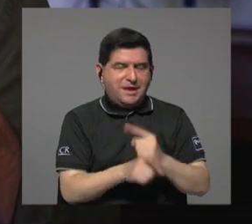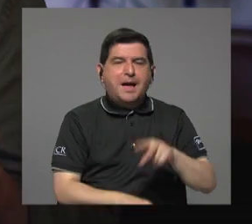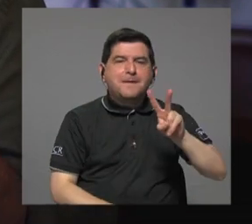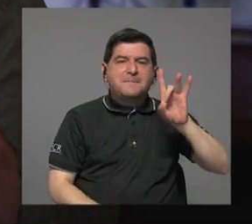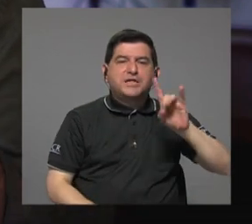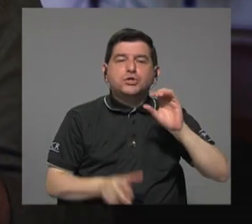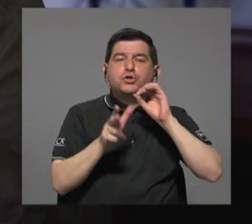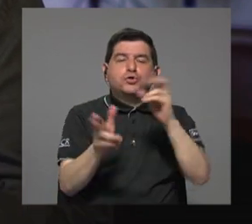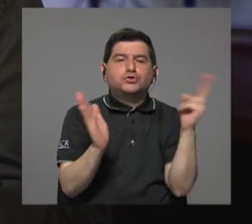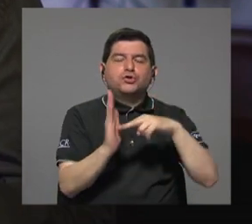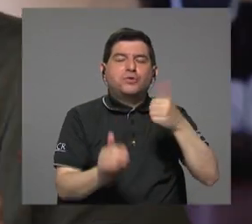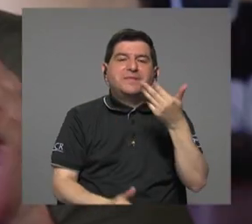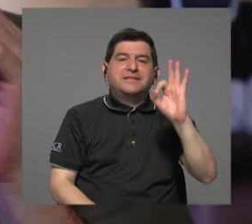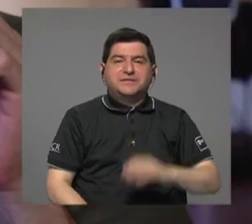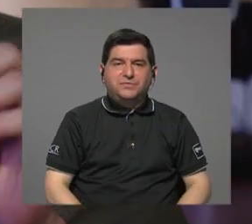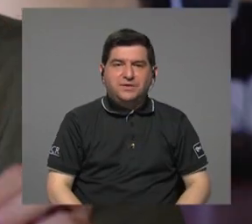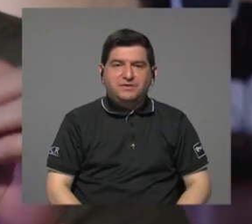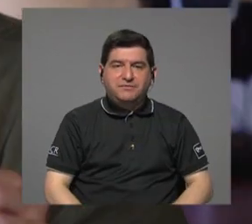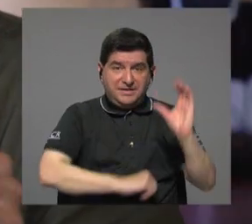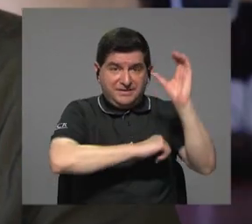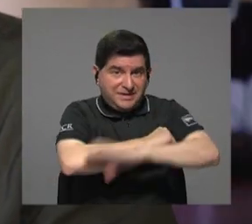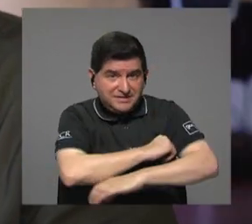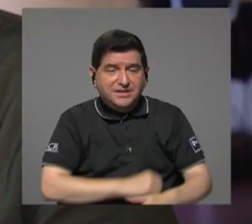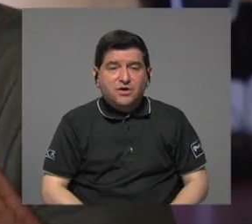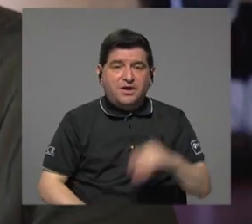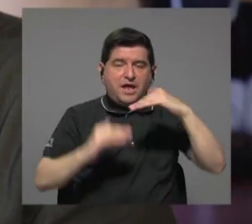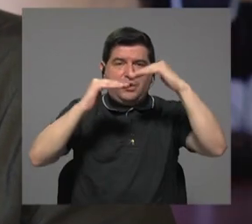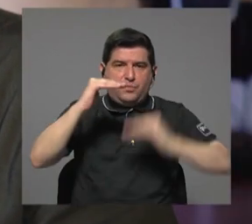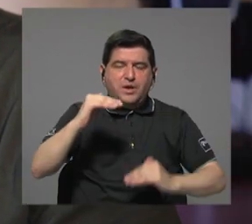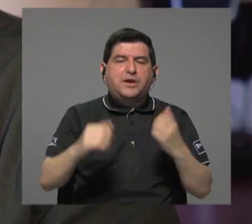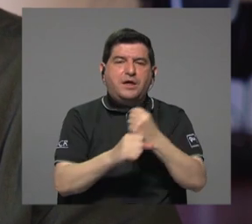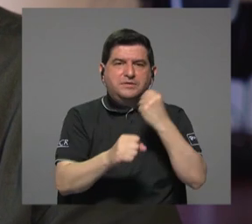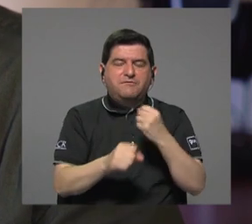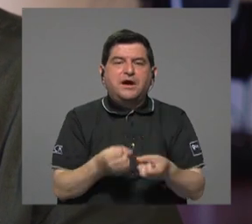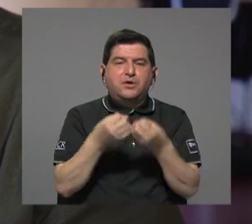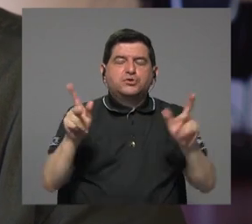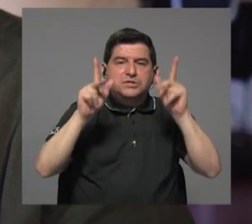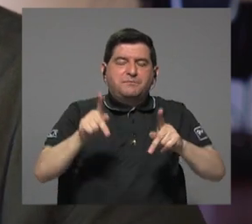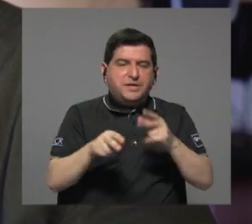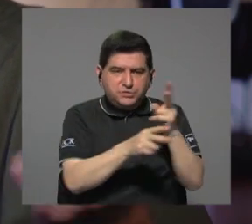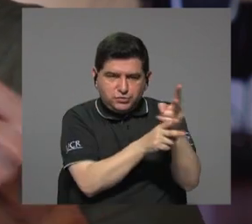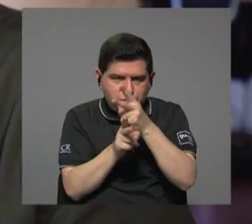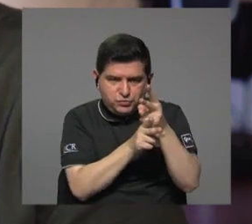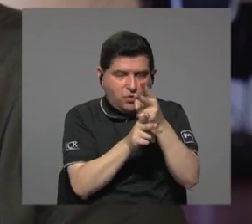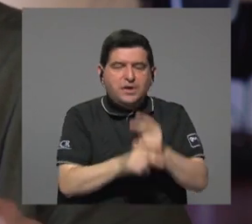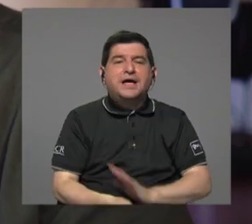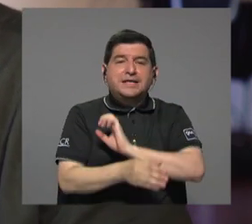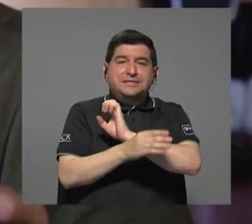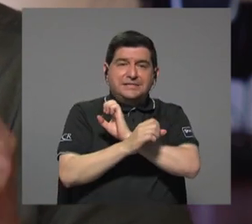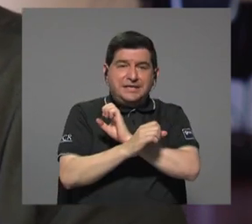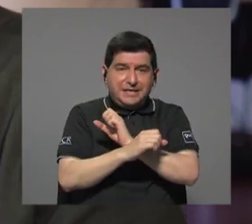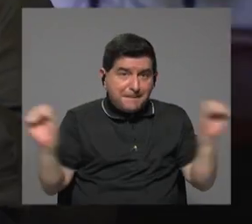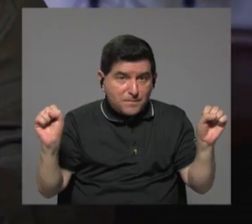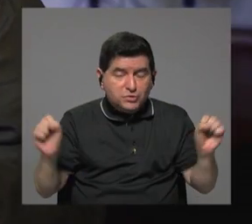28 de octubre del 2019. Se le castigó con el descenso a un puesto sin personas supervisadas y la imposibilidad de